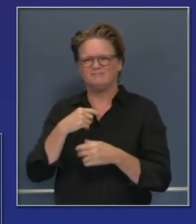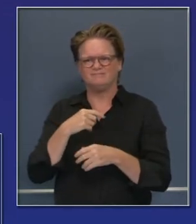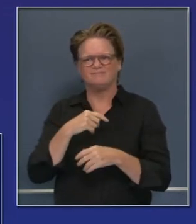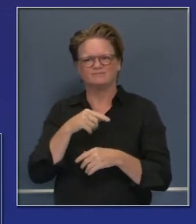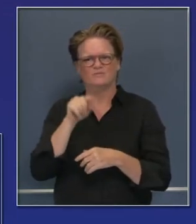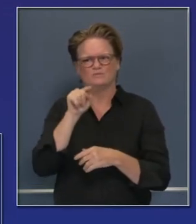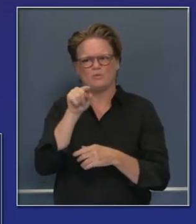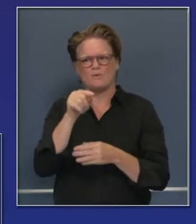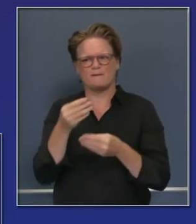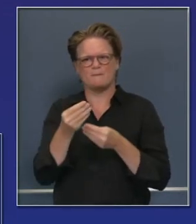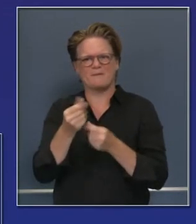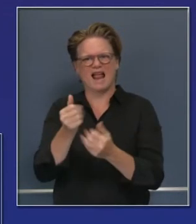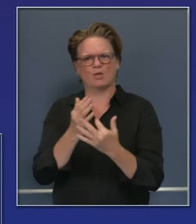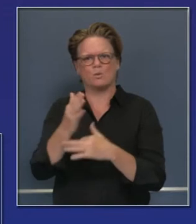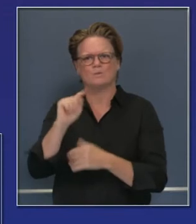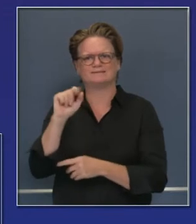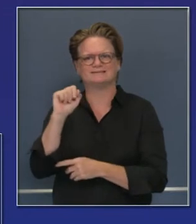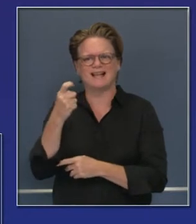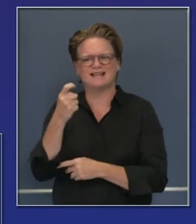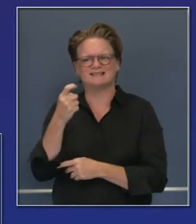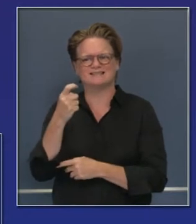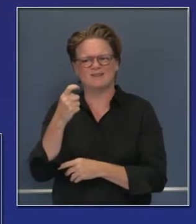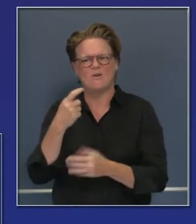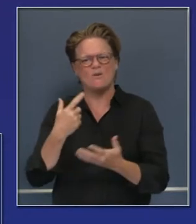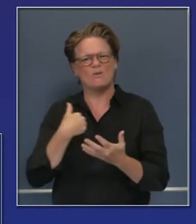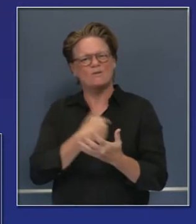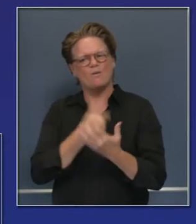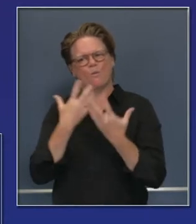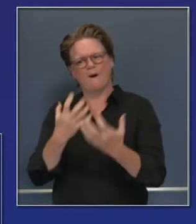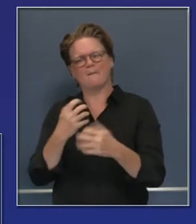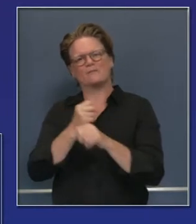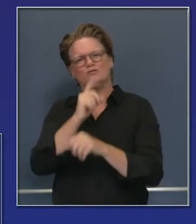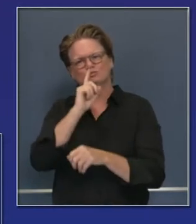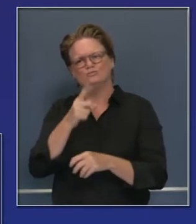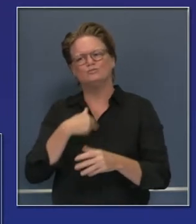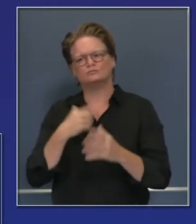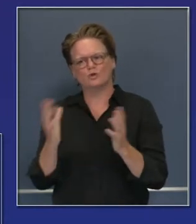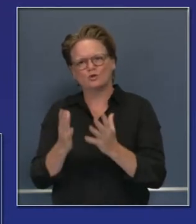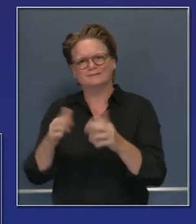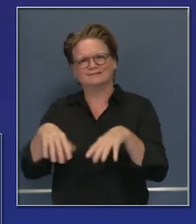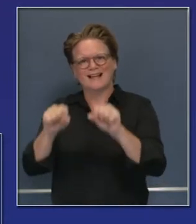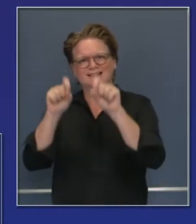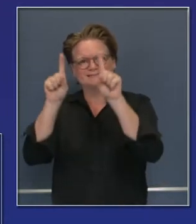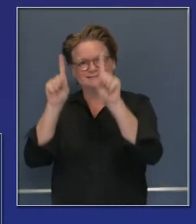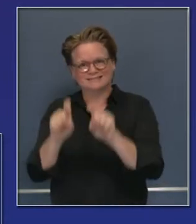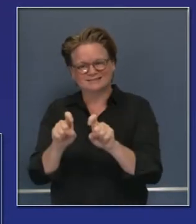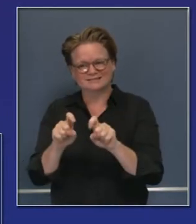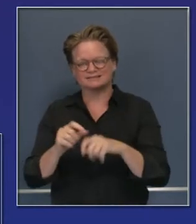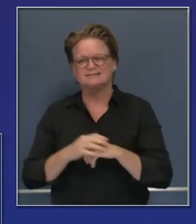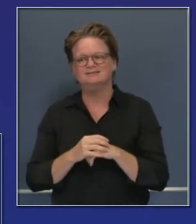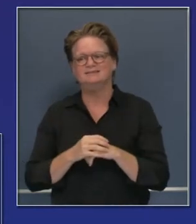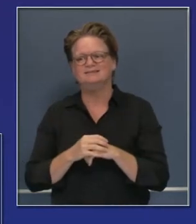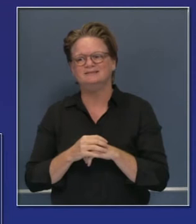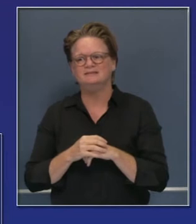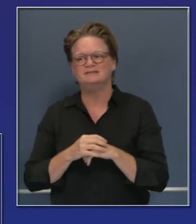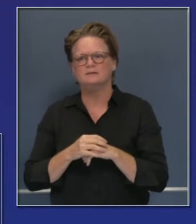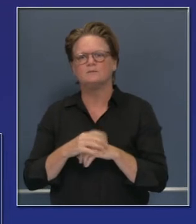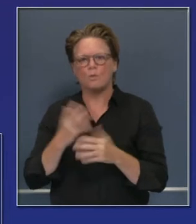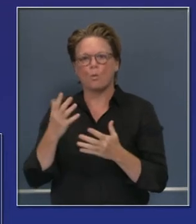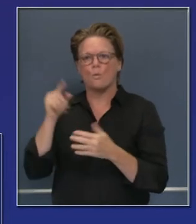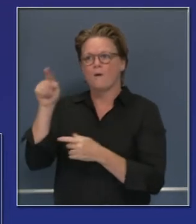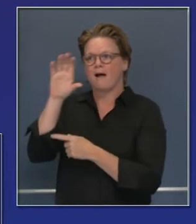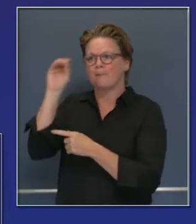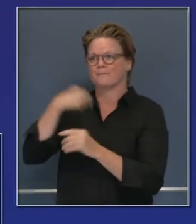el precio bajará a un poco más de 30 dólares por prueba. Tenemos nuevos contratos, protecciones en el contrato, y